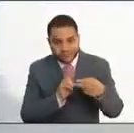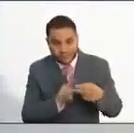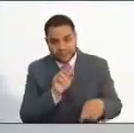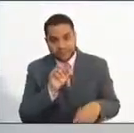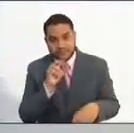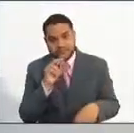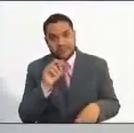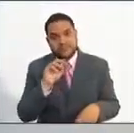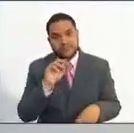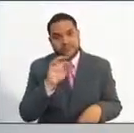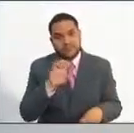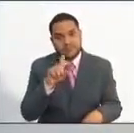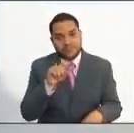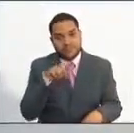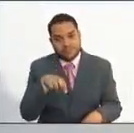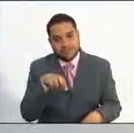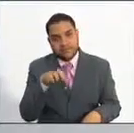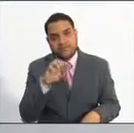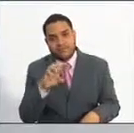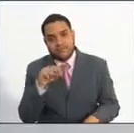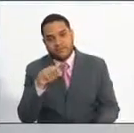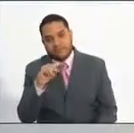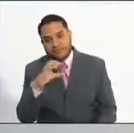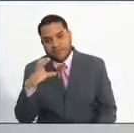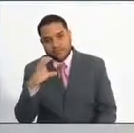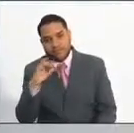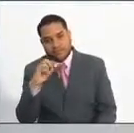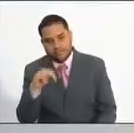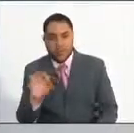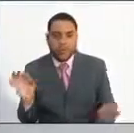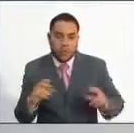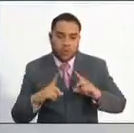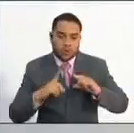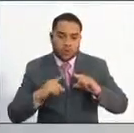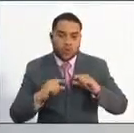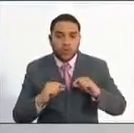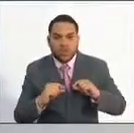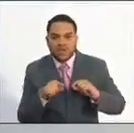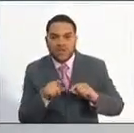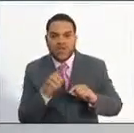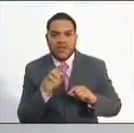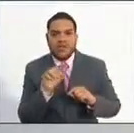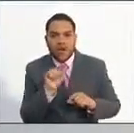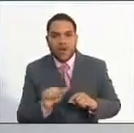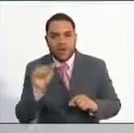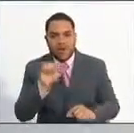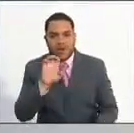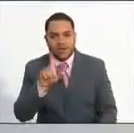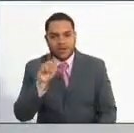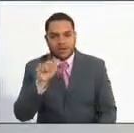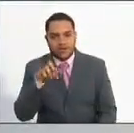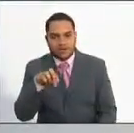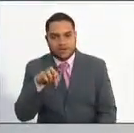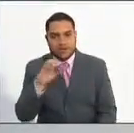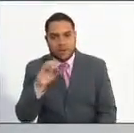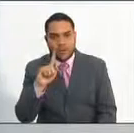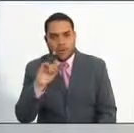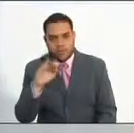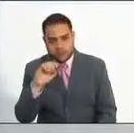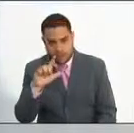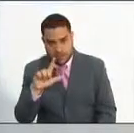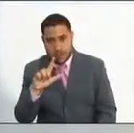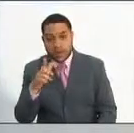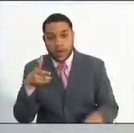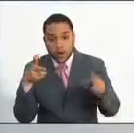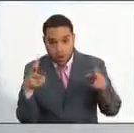en redes sociales en Twitter como arrobaESAPOFICIAL. Vamos a ir a un corte, a una pausa y al regreso tendremos testimonios de